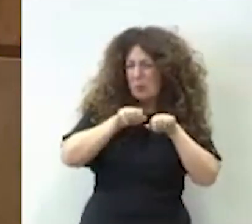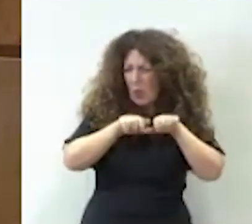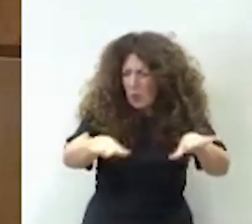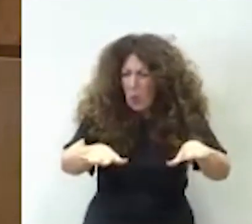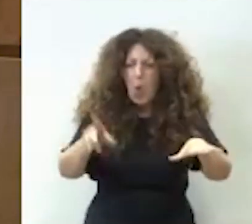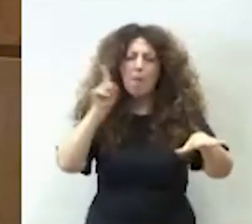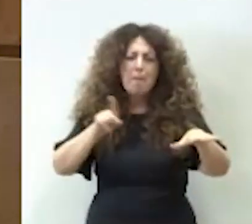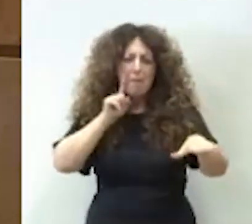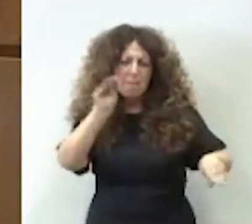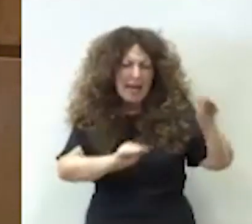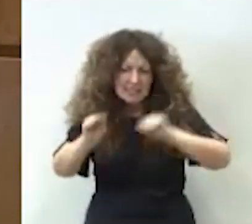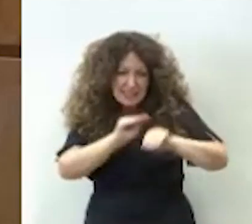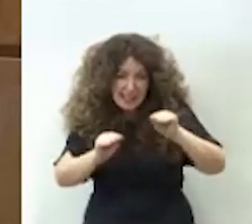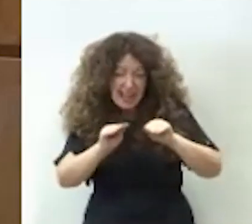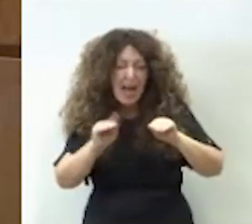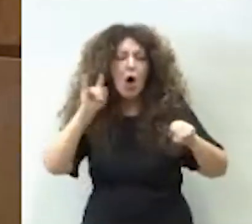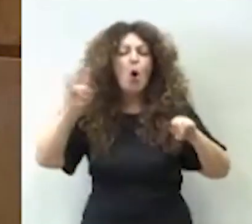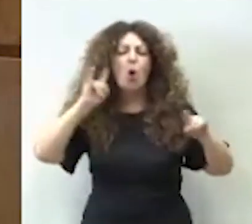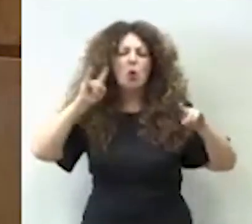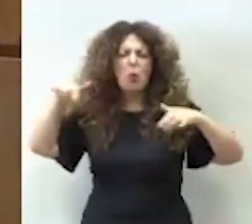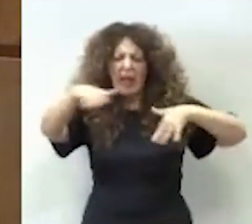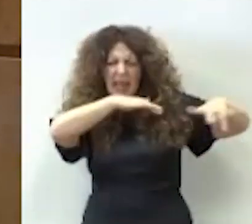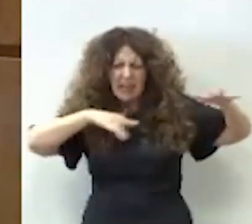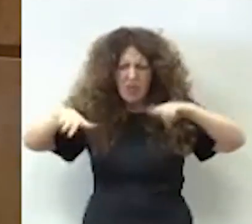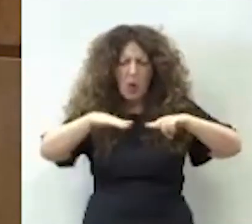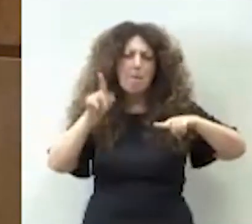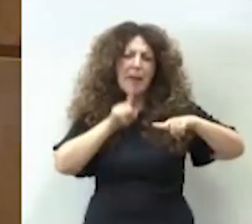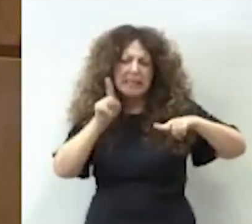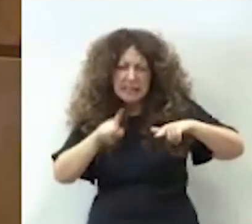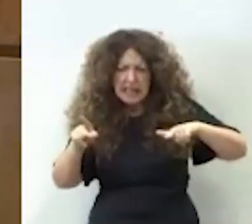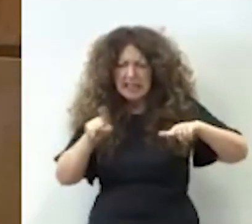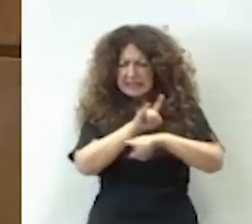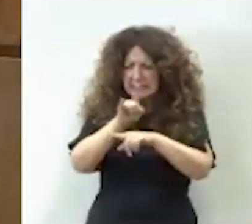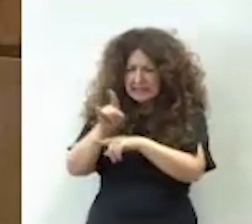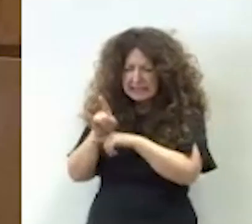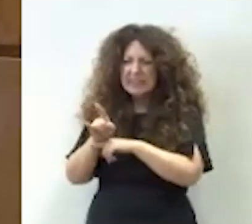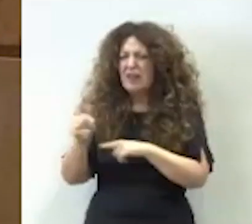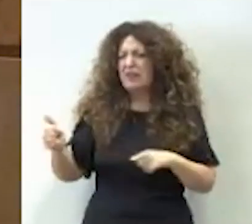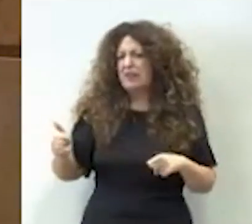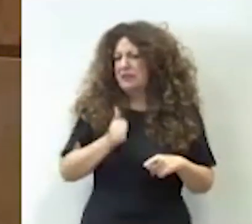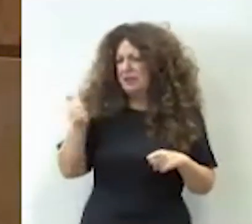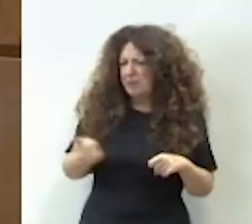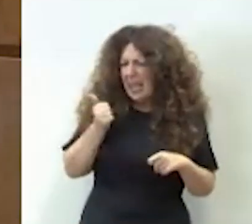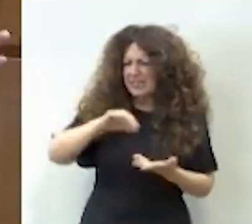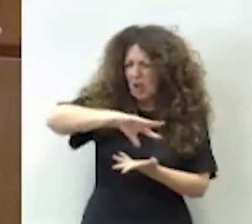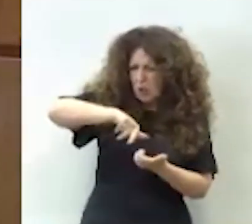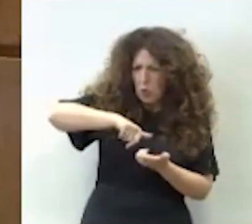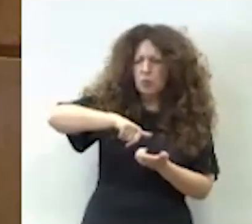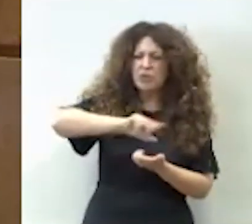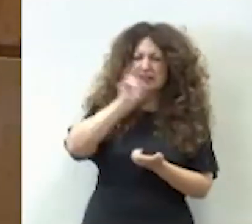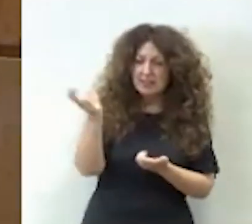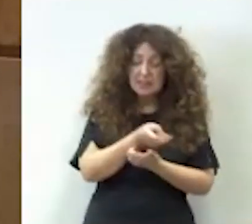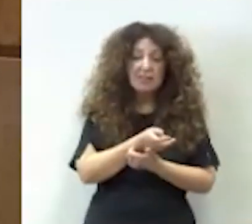algunos, el ruido, las mentiras y los fakes, las fake news que algunos